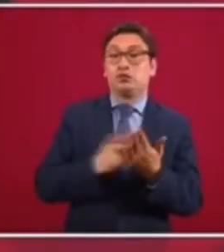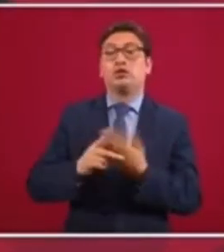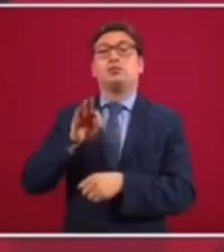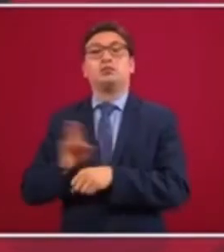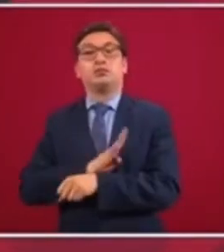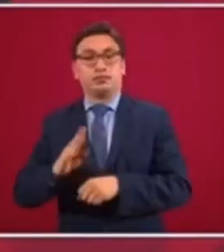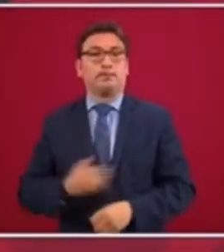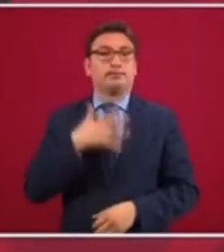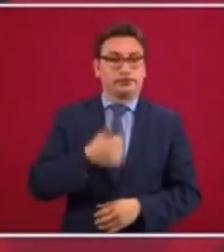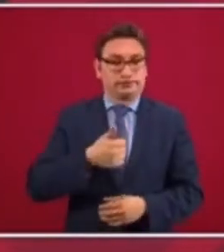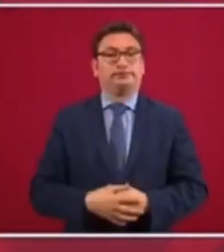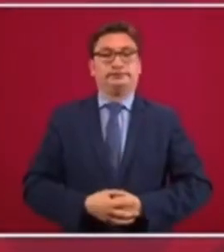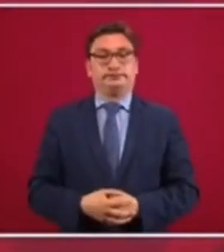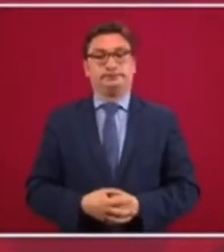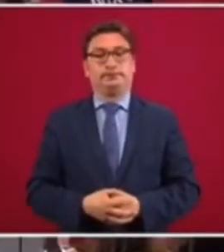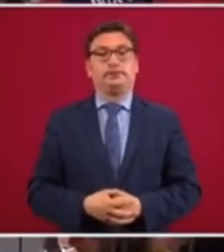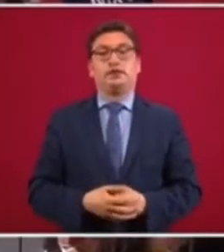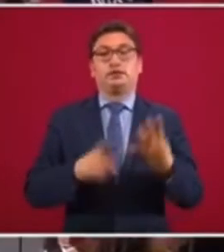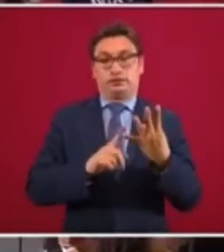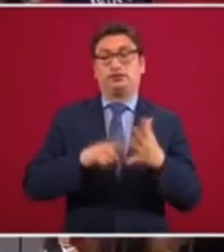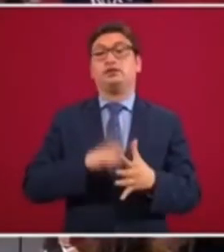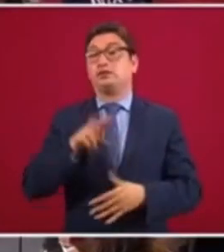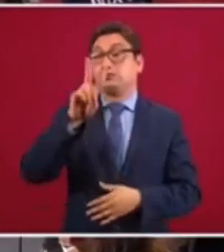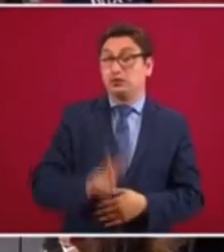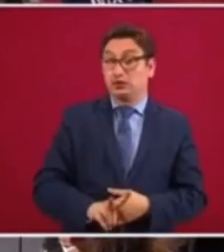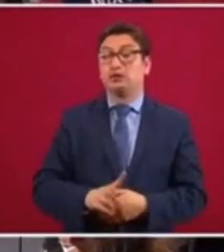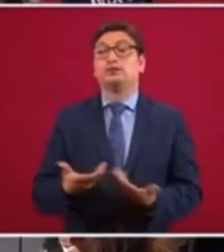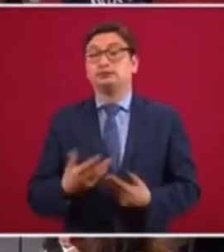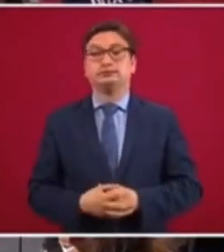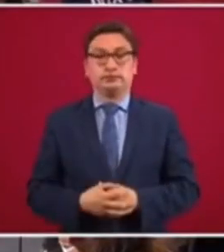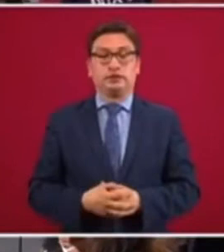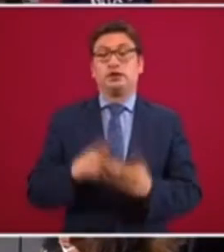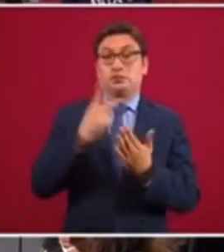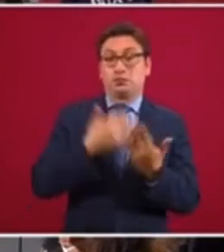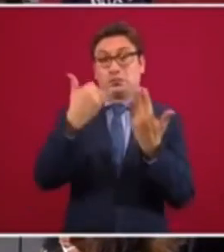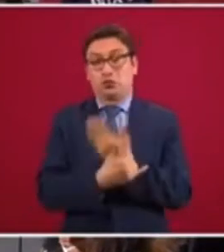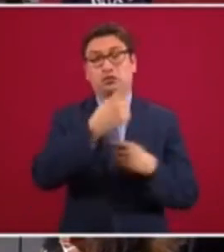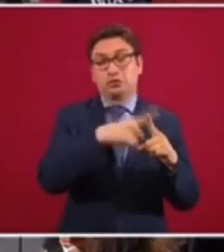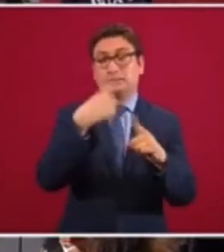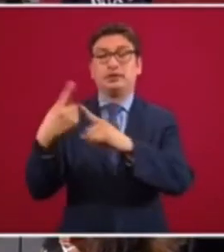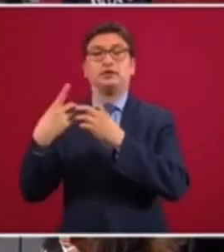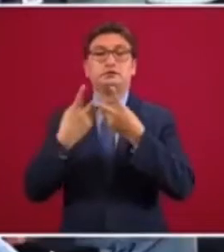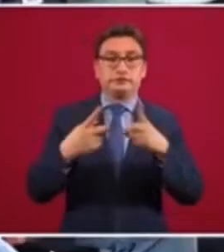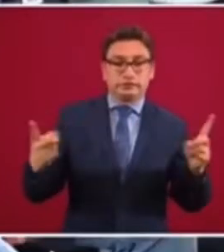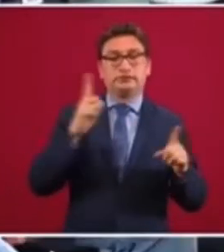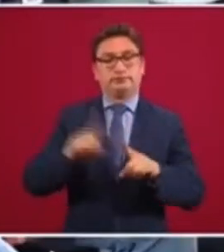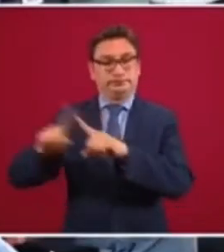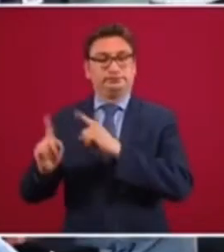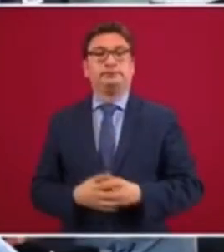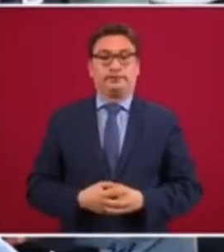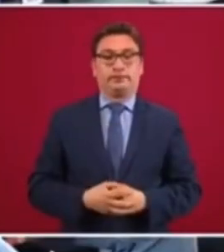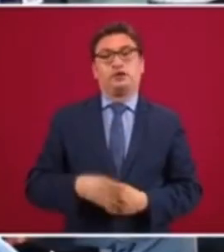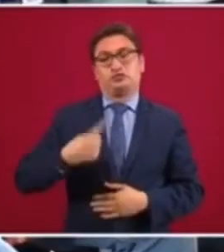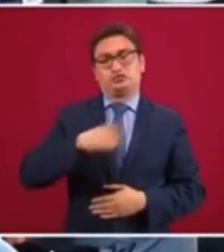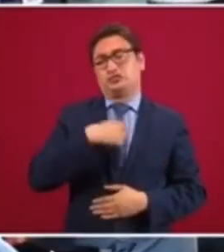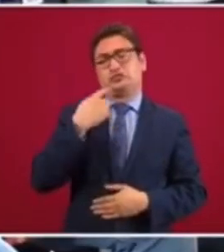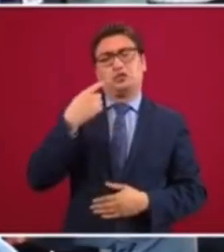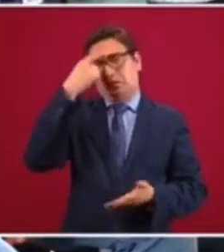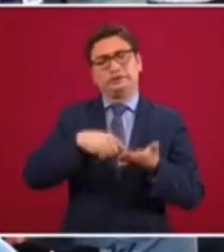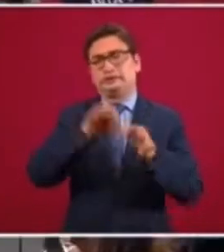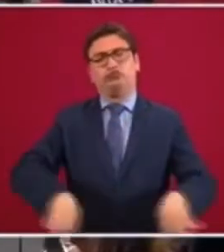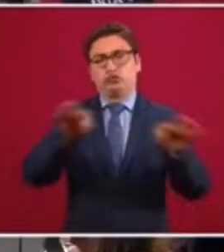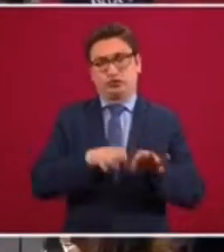de bienestar y el viernes para todos los proyectos de desarrollo que consideramos